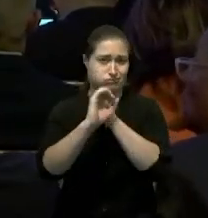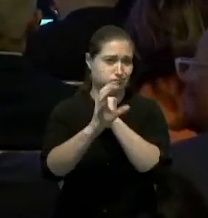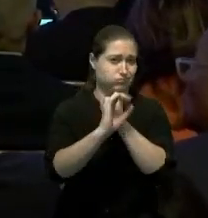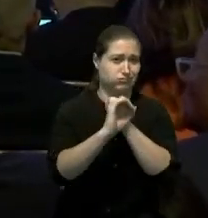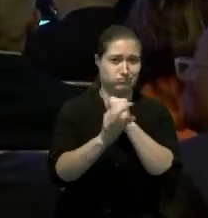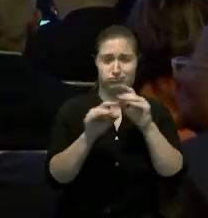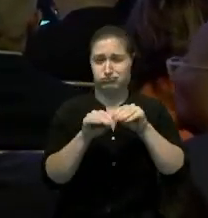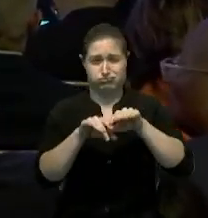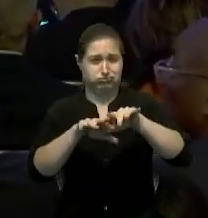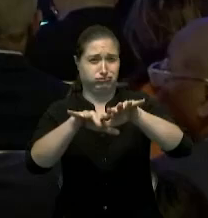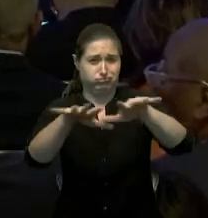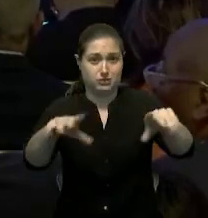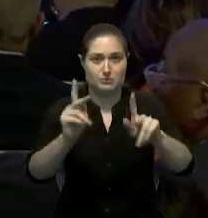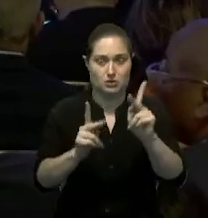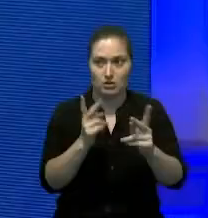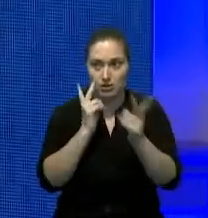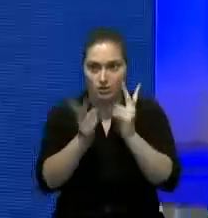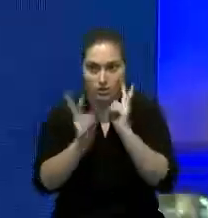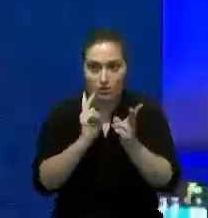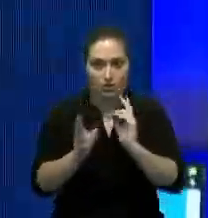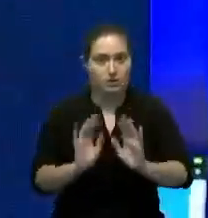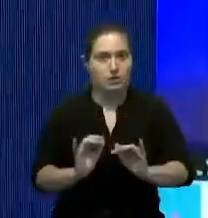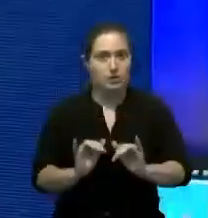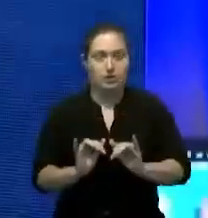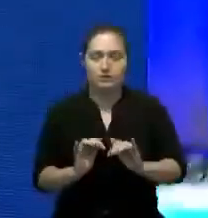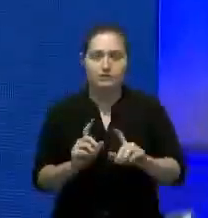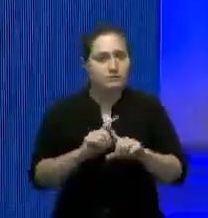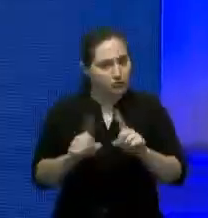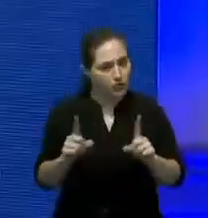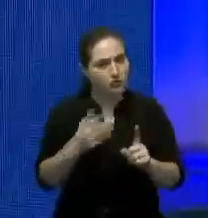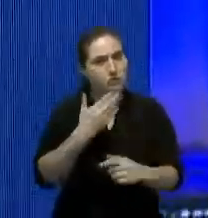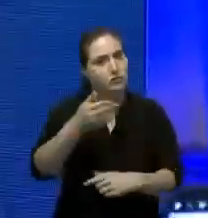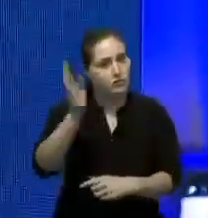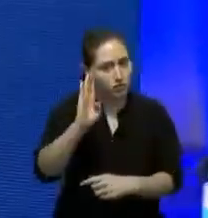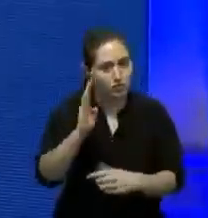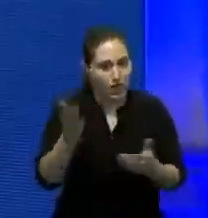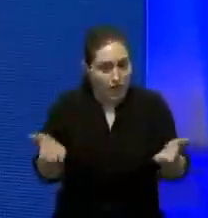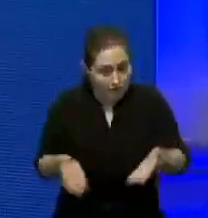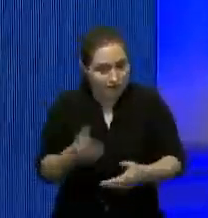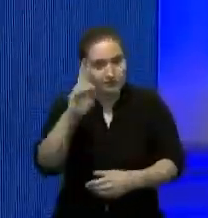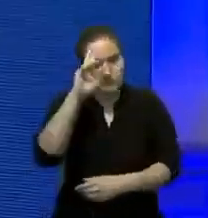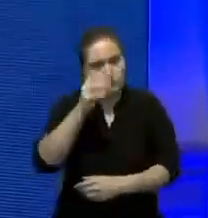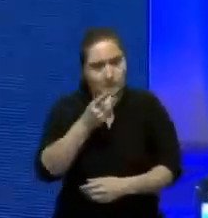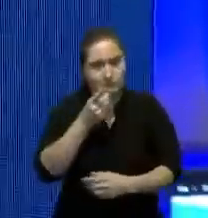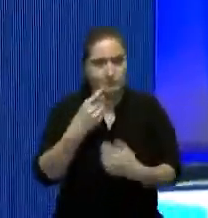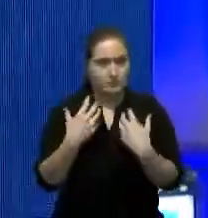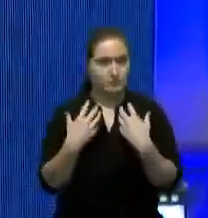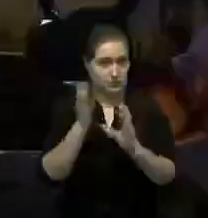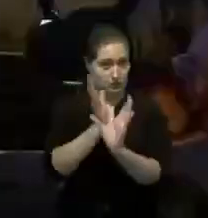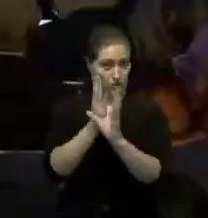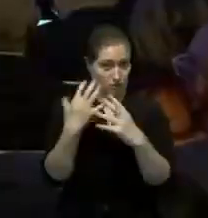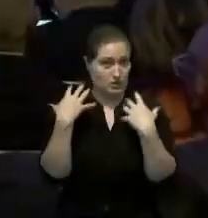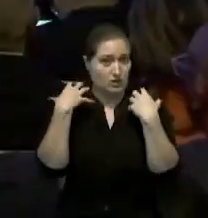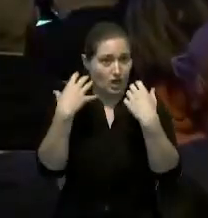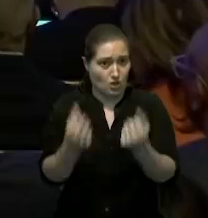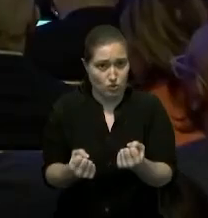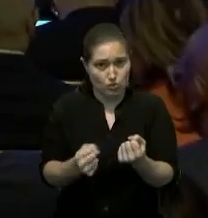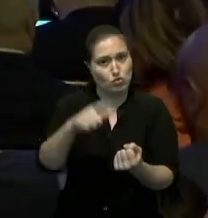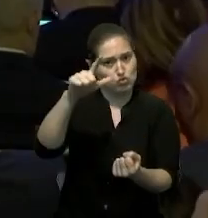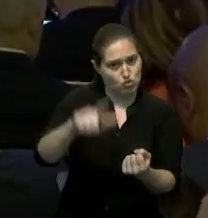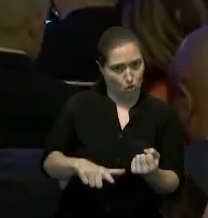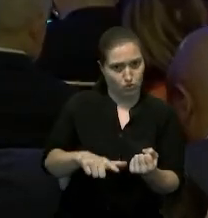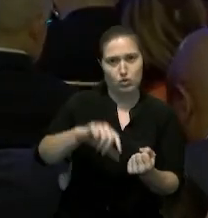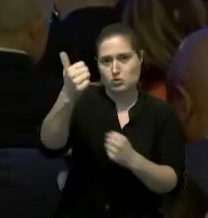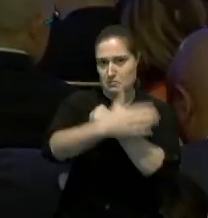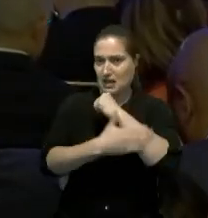entonces ese impacto se ve mayor pero gracias a Dios nuestro país tiene índices de salud mental muy por encima de la mayoría de los países en cuanto a eso también